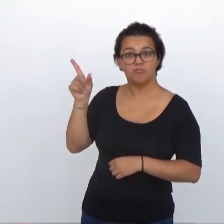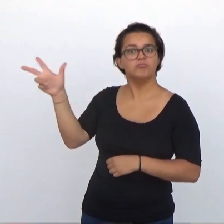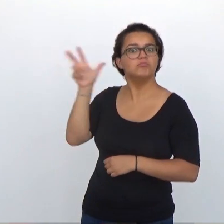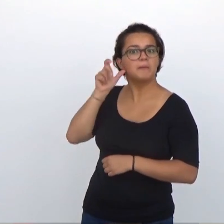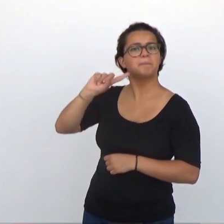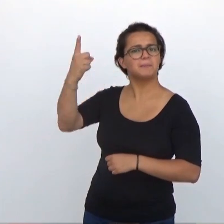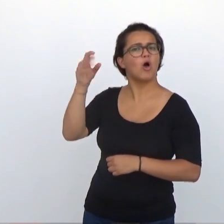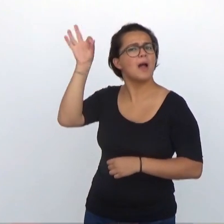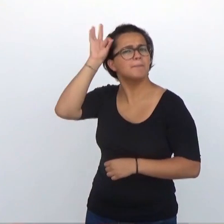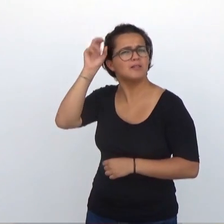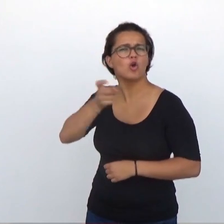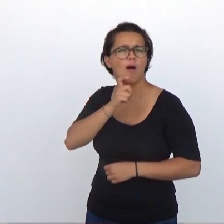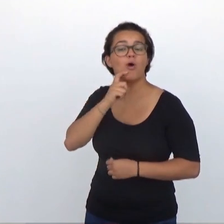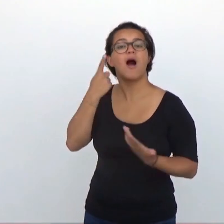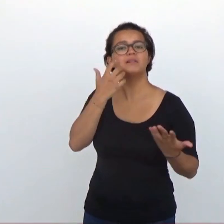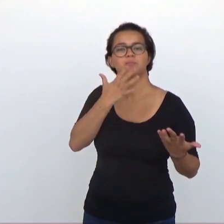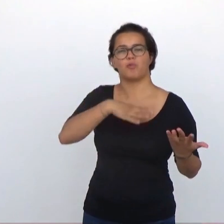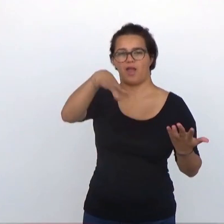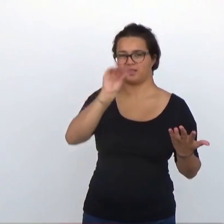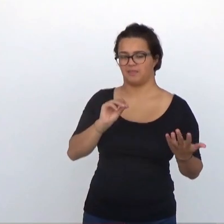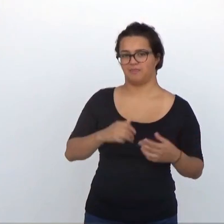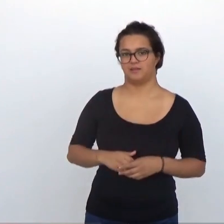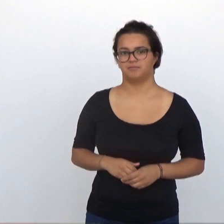la proporciona el implante. A ver si podemos entenderla.